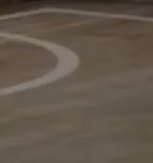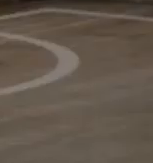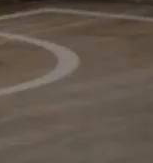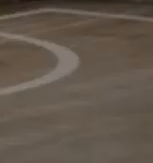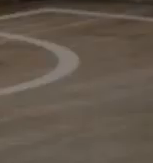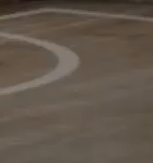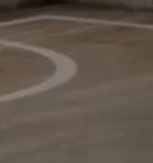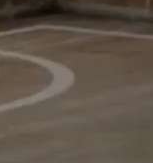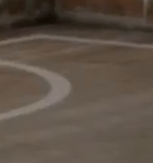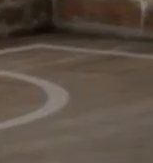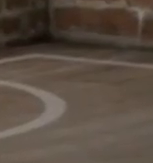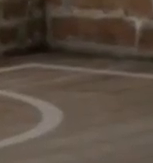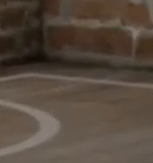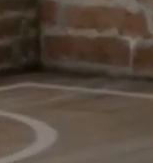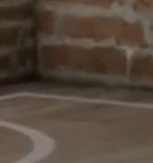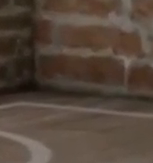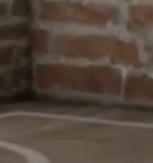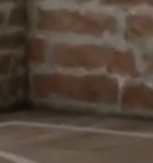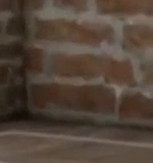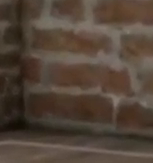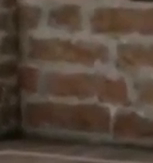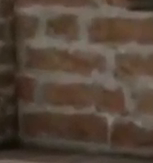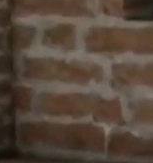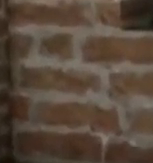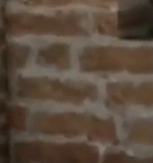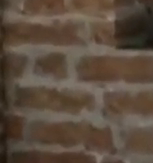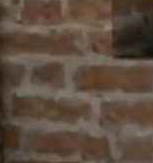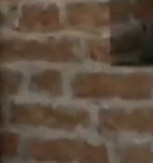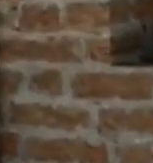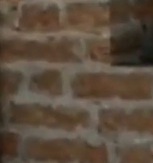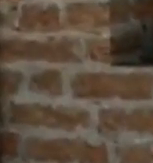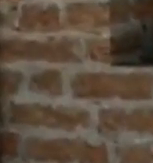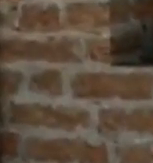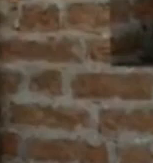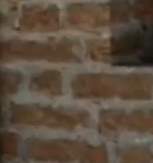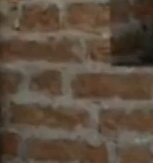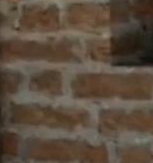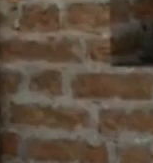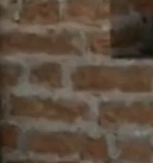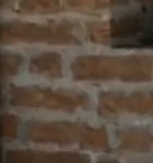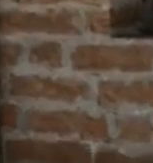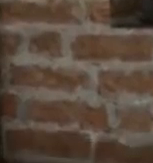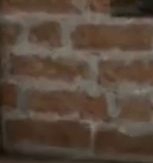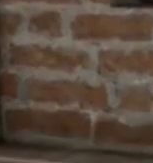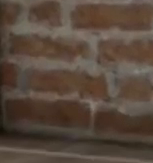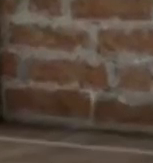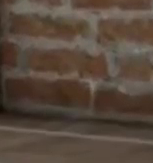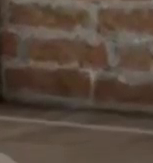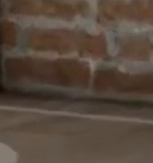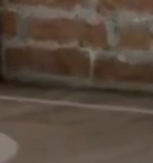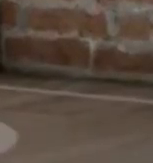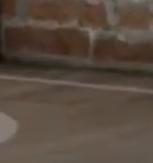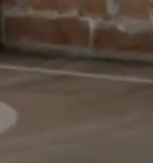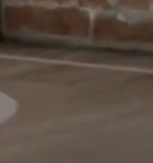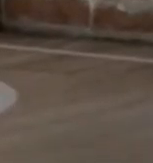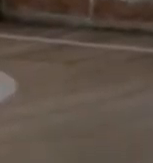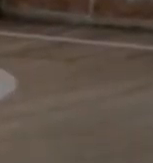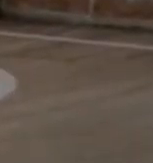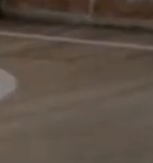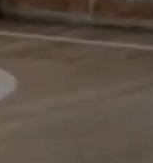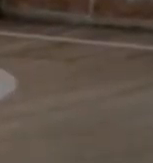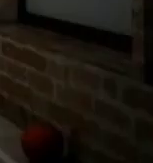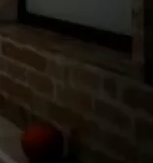Lo tienes. Ahora vamos a hacer los tres juntos. Comenzamos. Todos vamos a